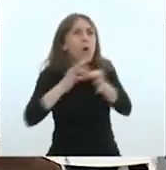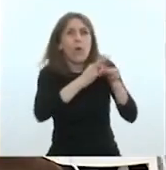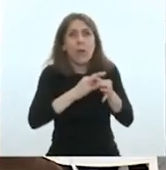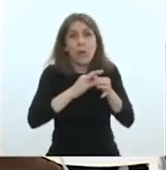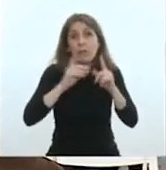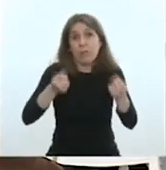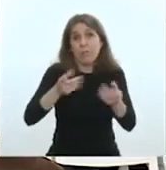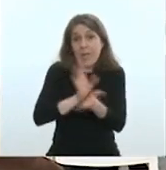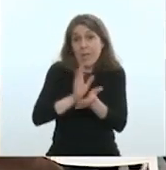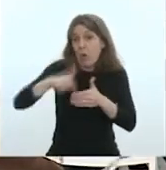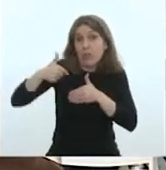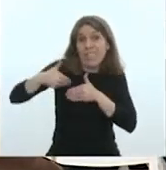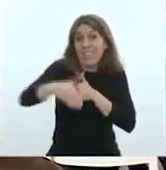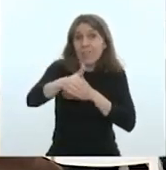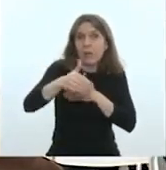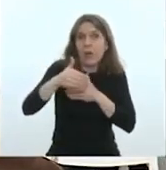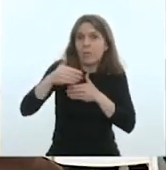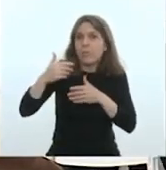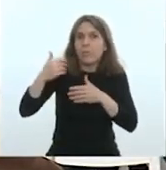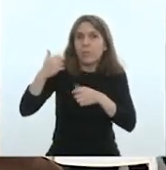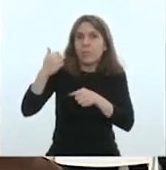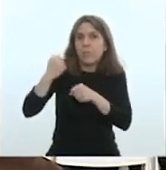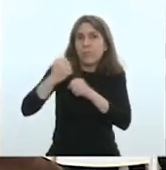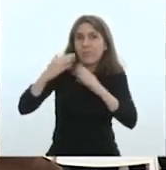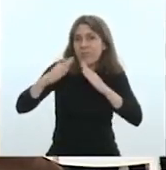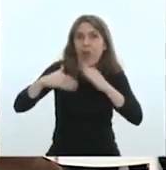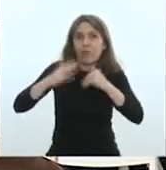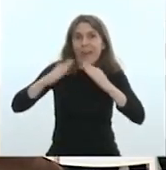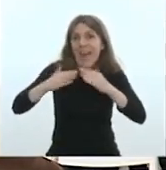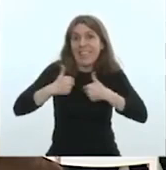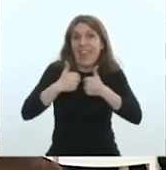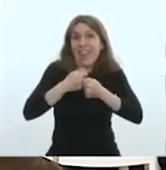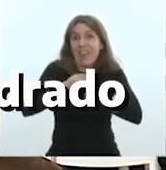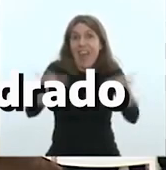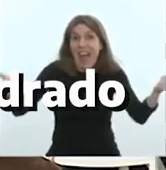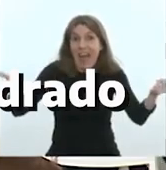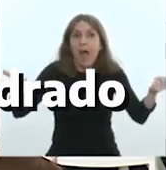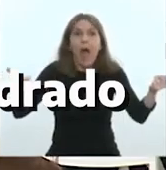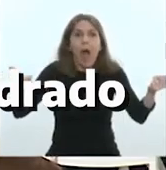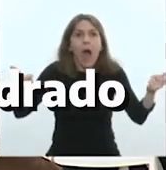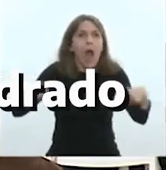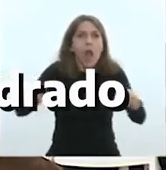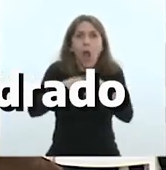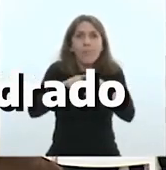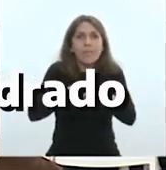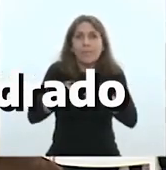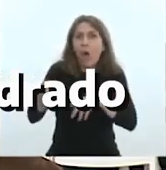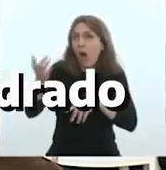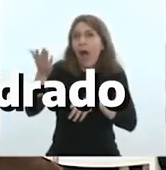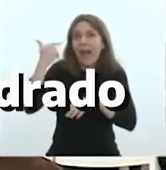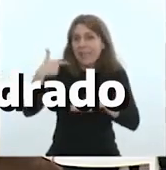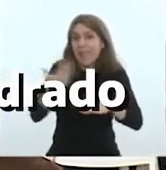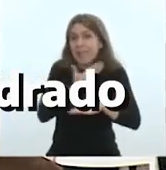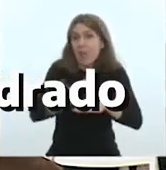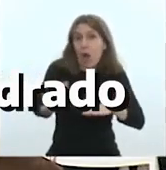Nos estamos transitando este proyecto sin renunciar a lo que nos propusimos en el mismo momento que llegamos a la gestión.